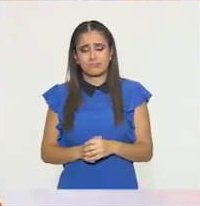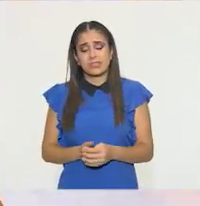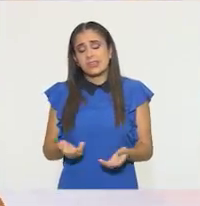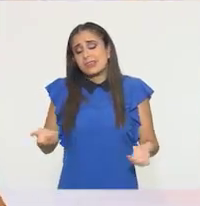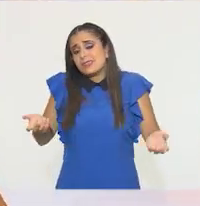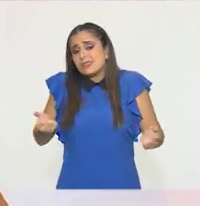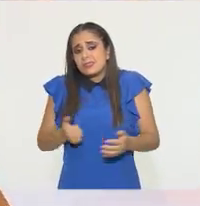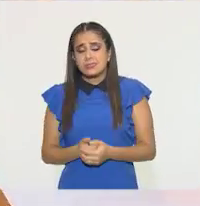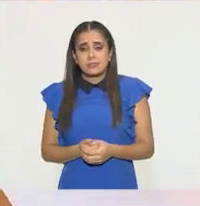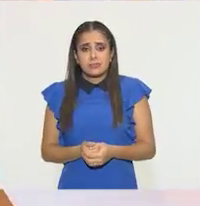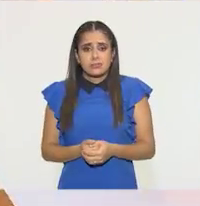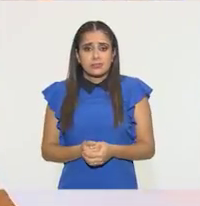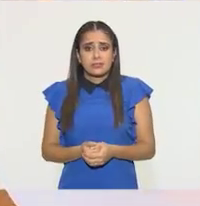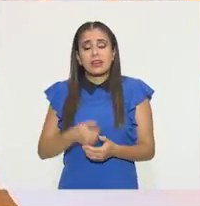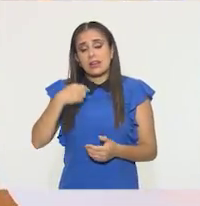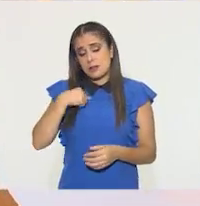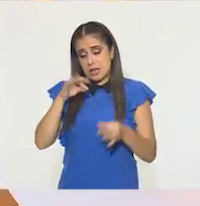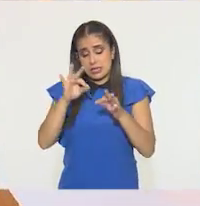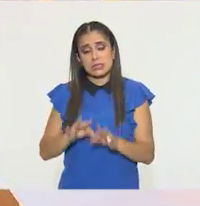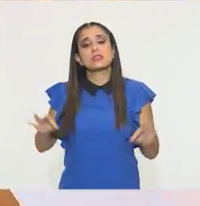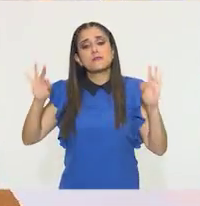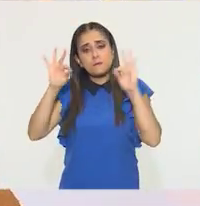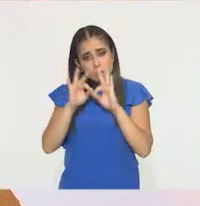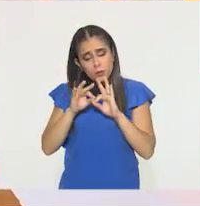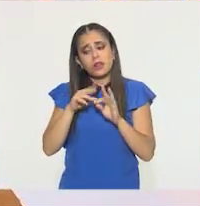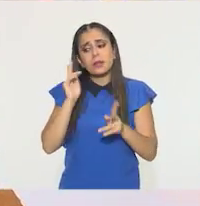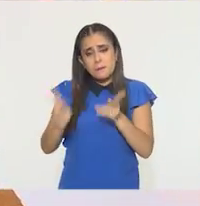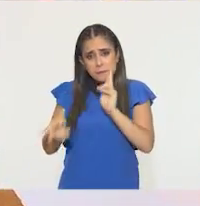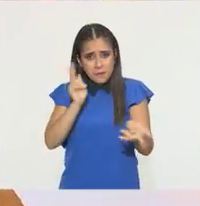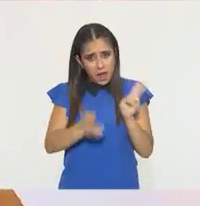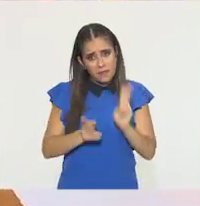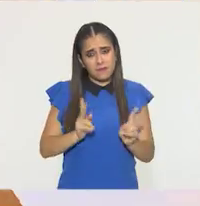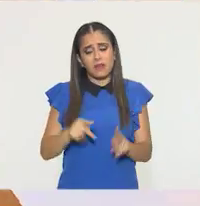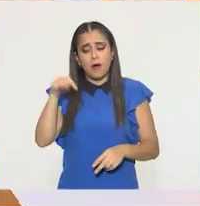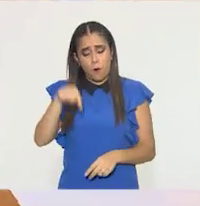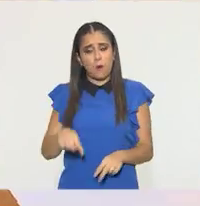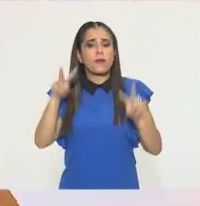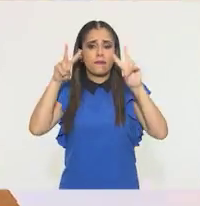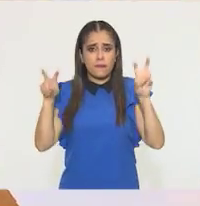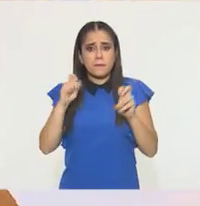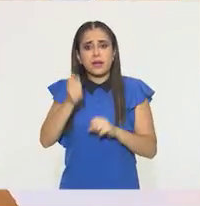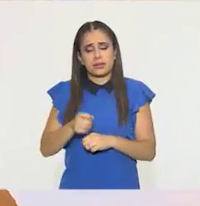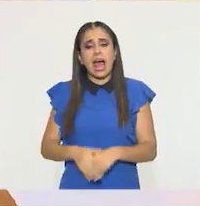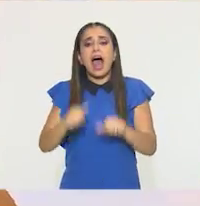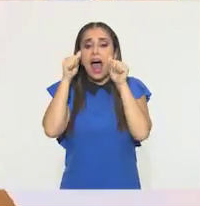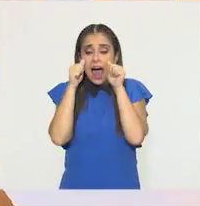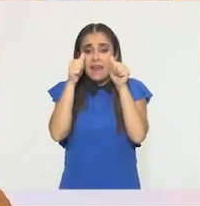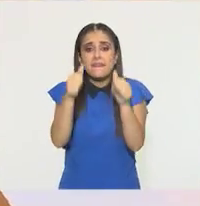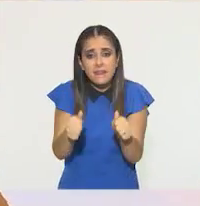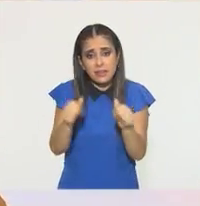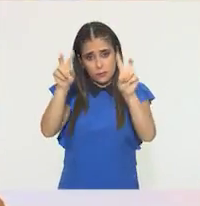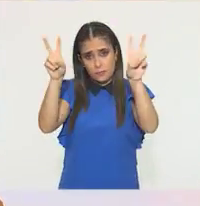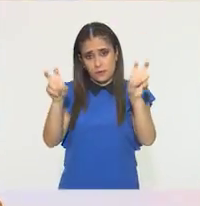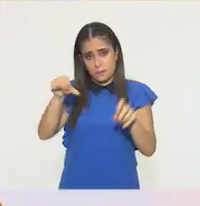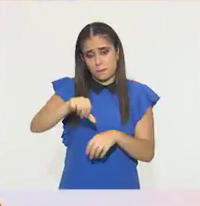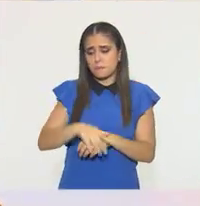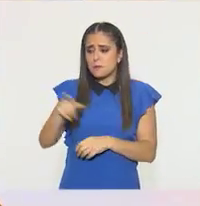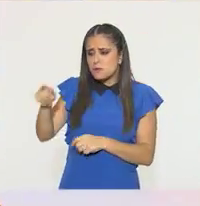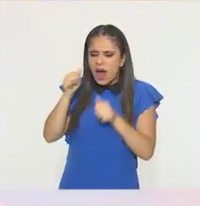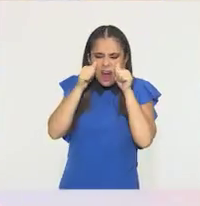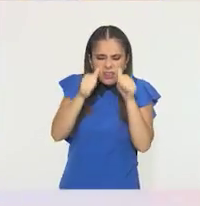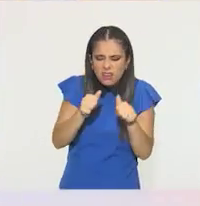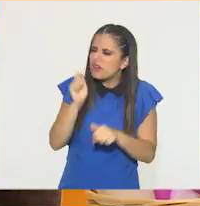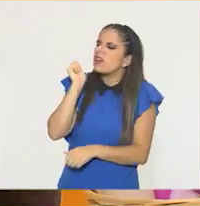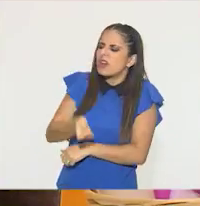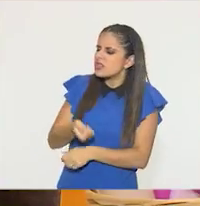creo que esto es importante para que hablemos de un tema. Es la atención. María, ¿tú sabes qué es la atención?